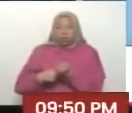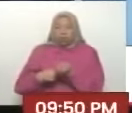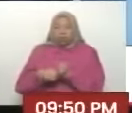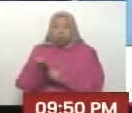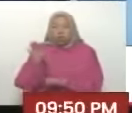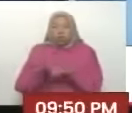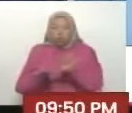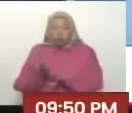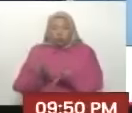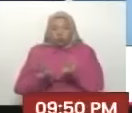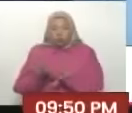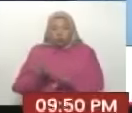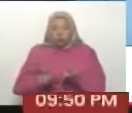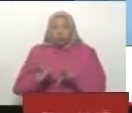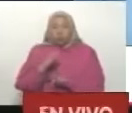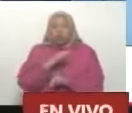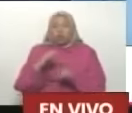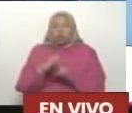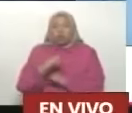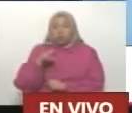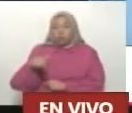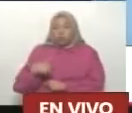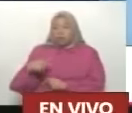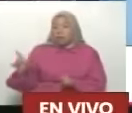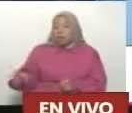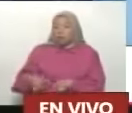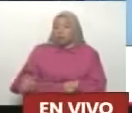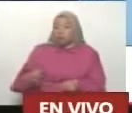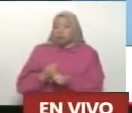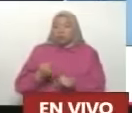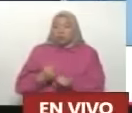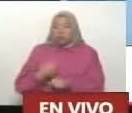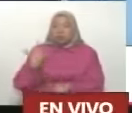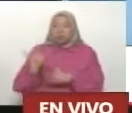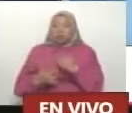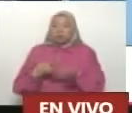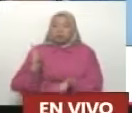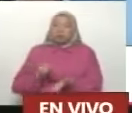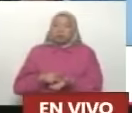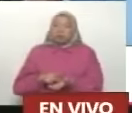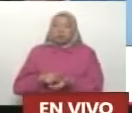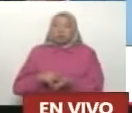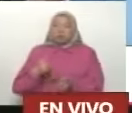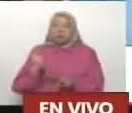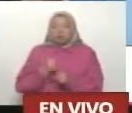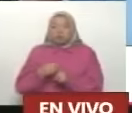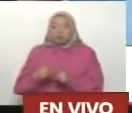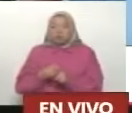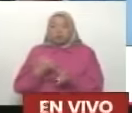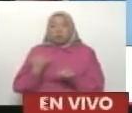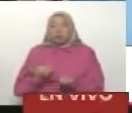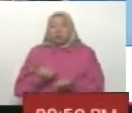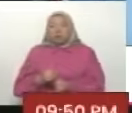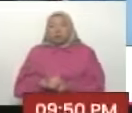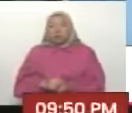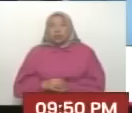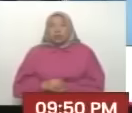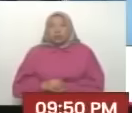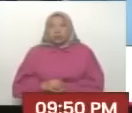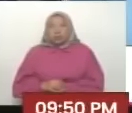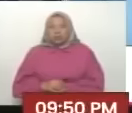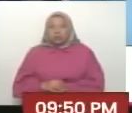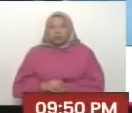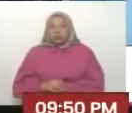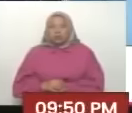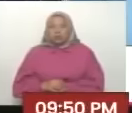turismo, el apoyo para la cultura, para la música, para la creatividad, la batalla en las redes sociales. Son ustedes,